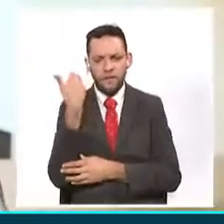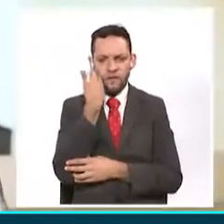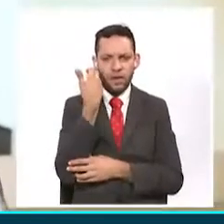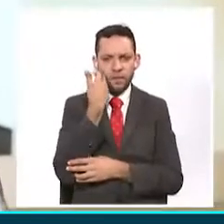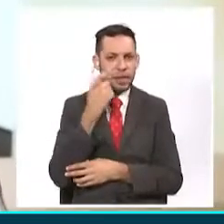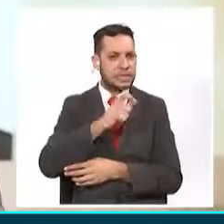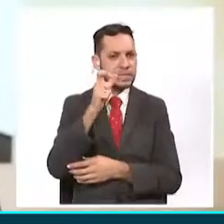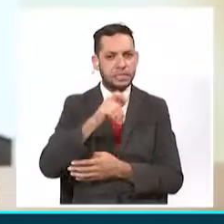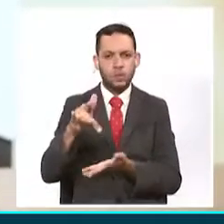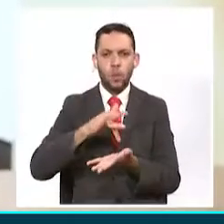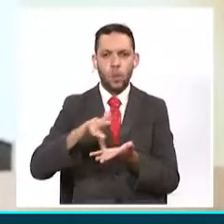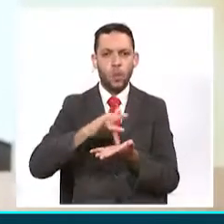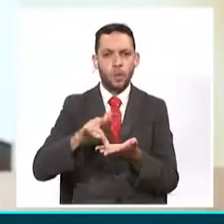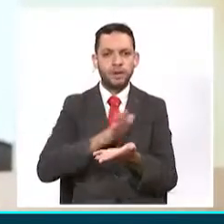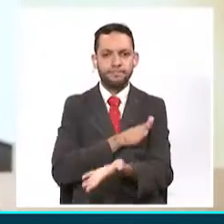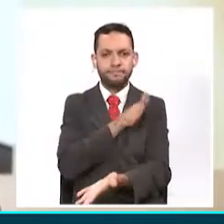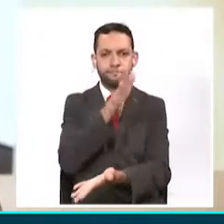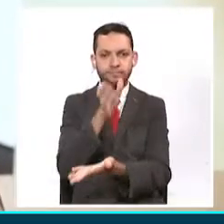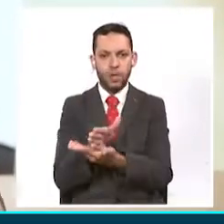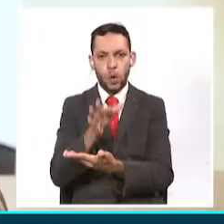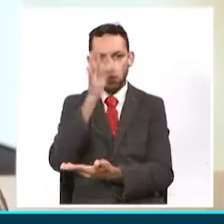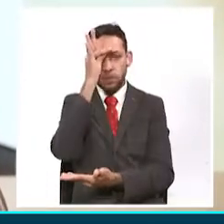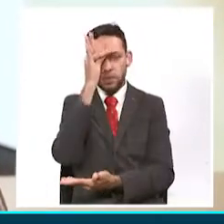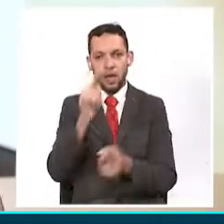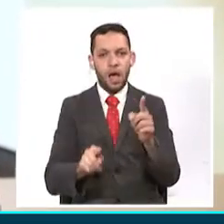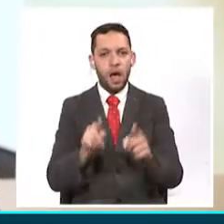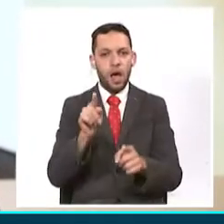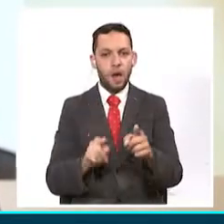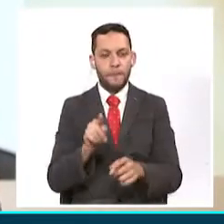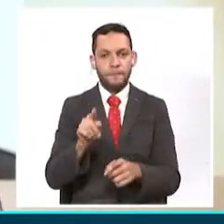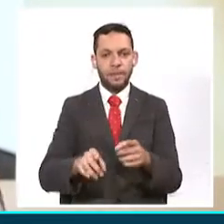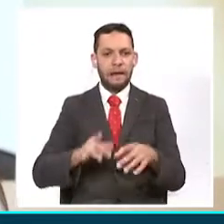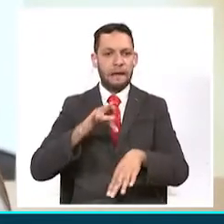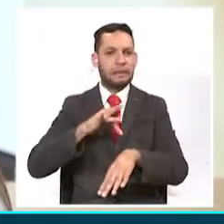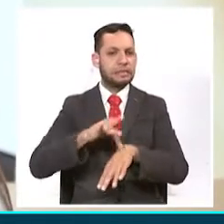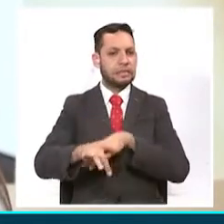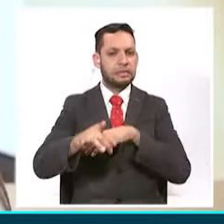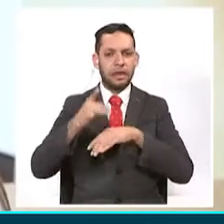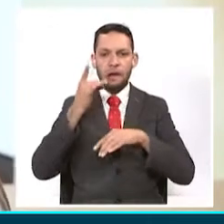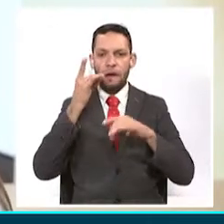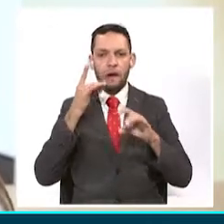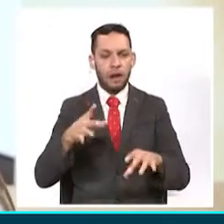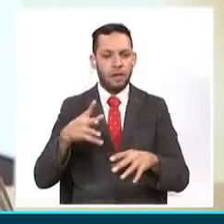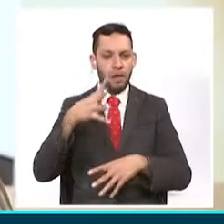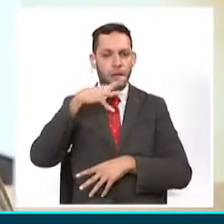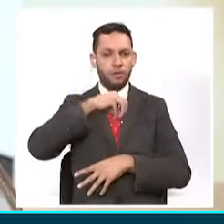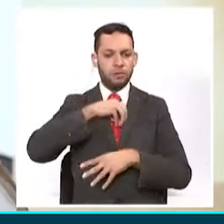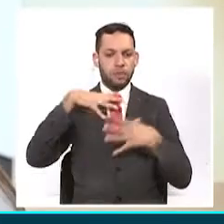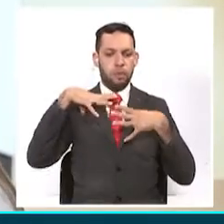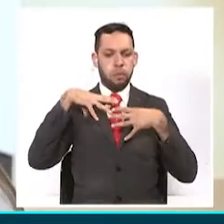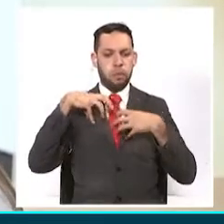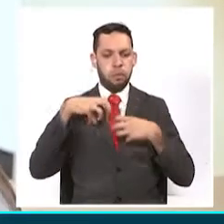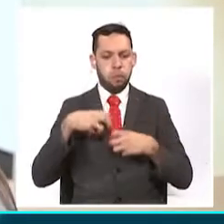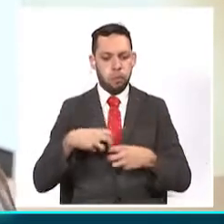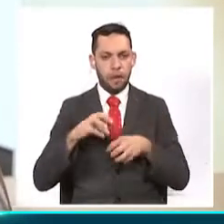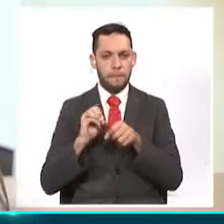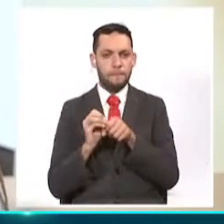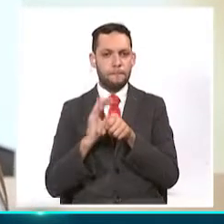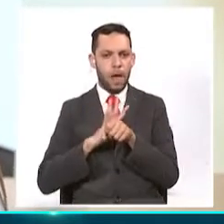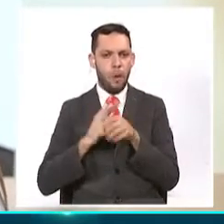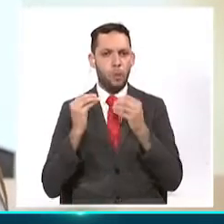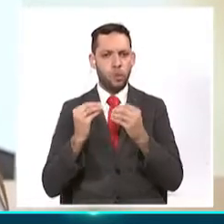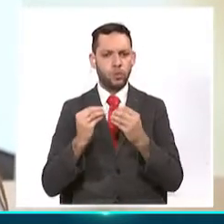centro asistencial más cercano. Muchas personas llegan ya muy deteriorada su salud a los centros de atención